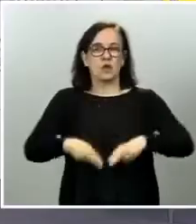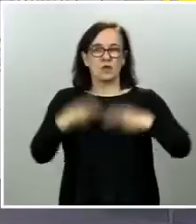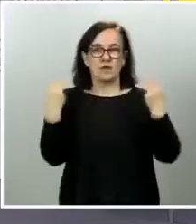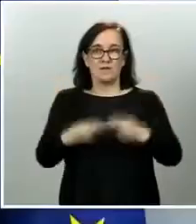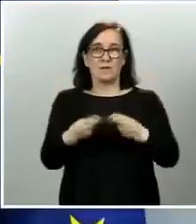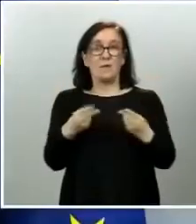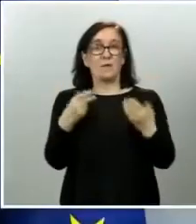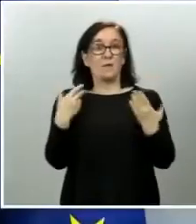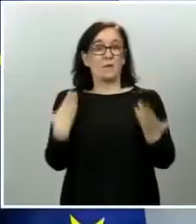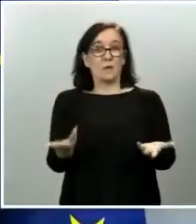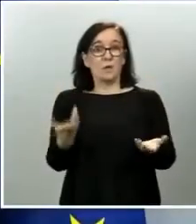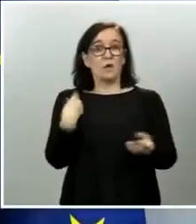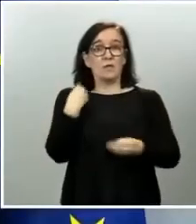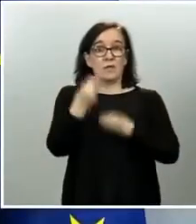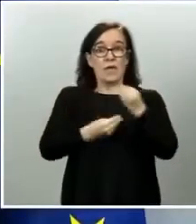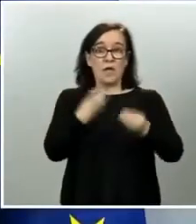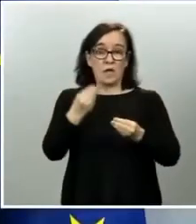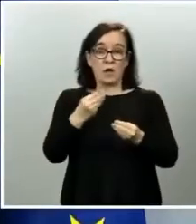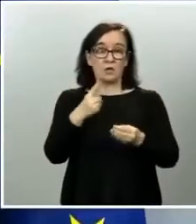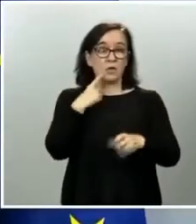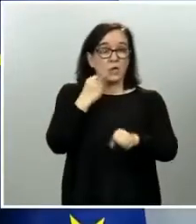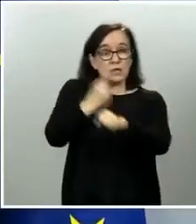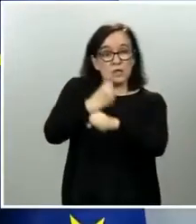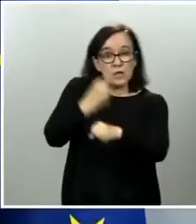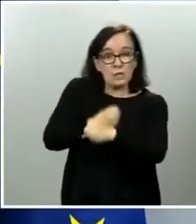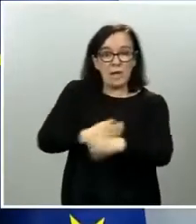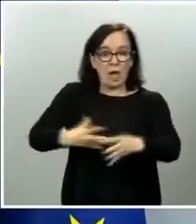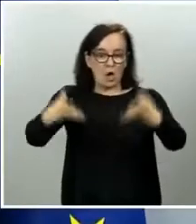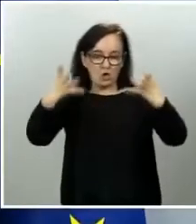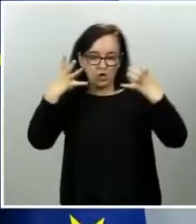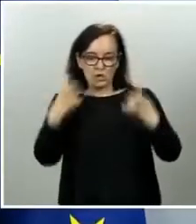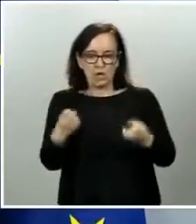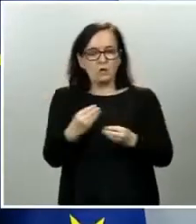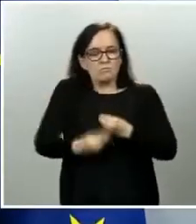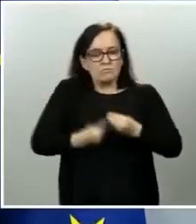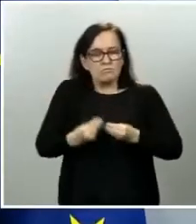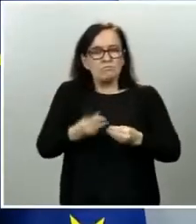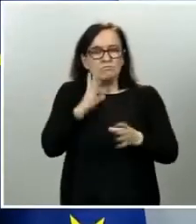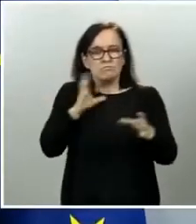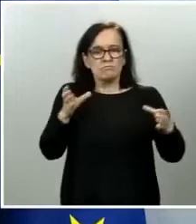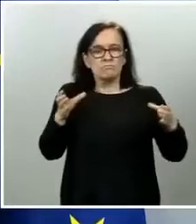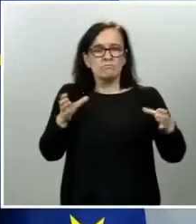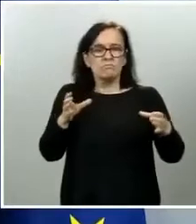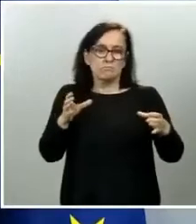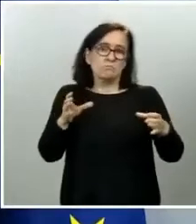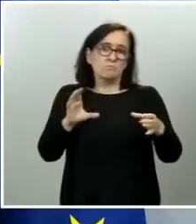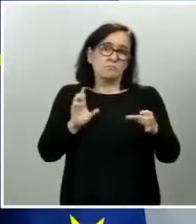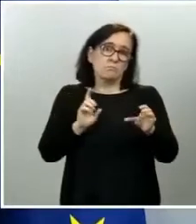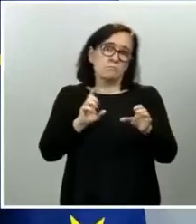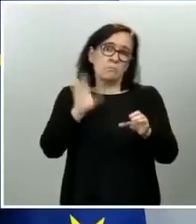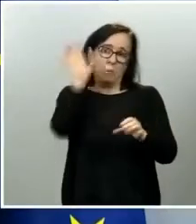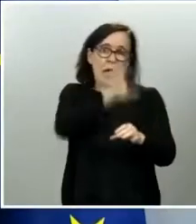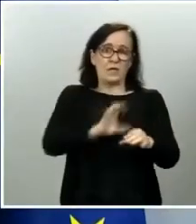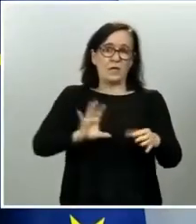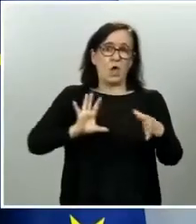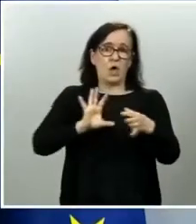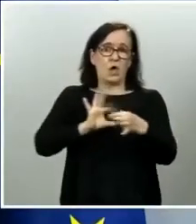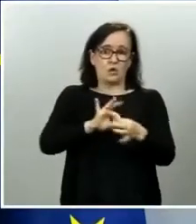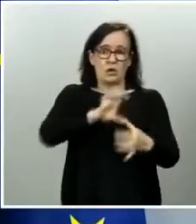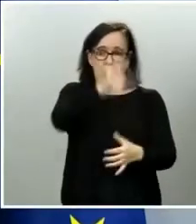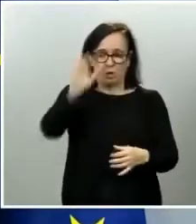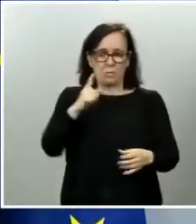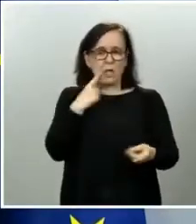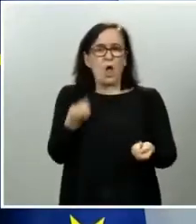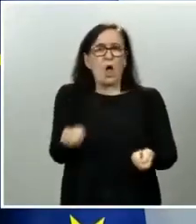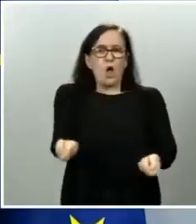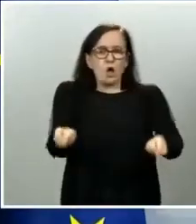acontezca y con trabajos serios como los que se están realizando en el conjunto de países de la Unión Europea para controlar y contener el